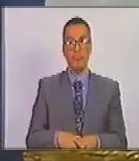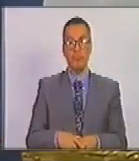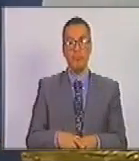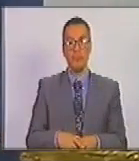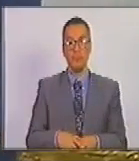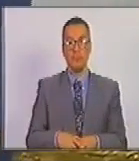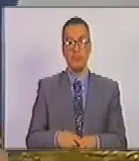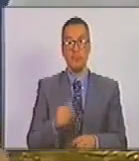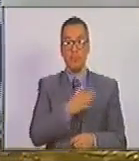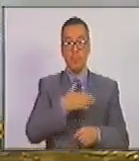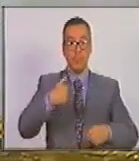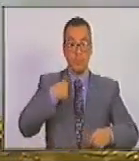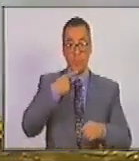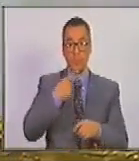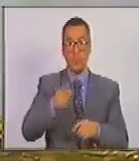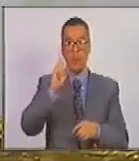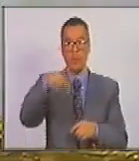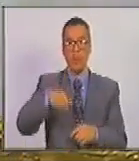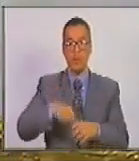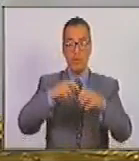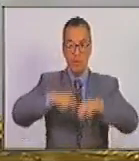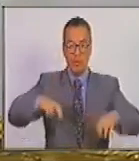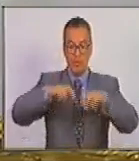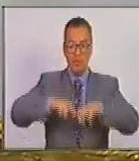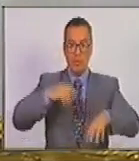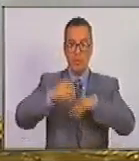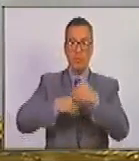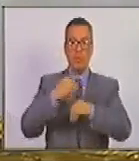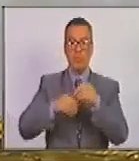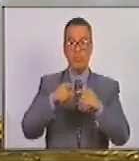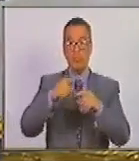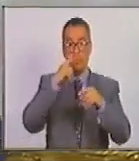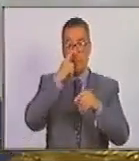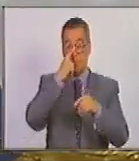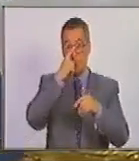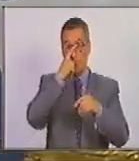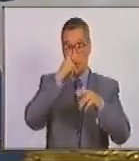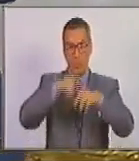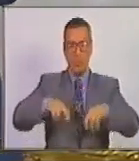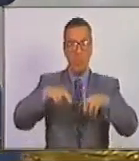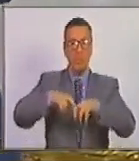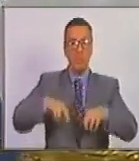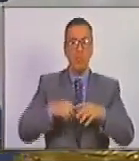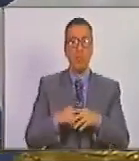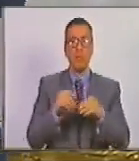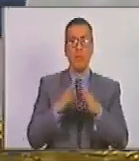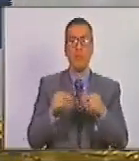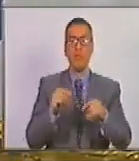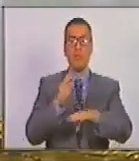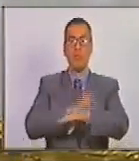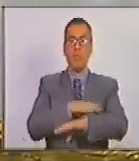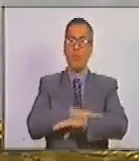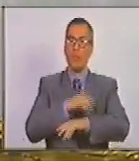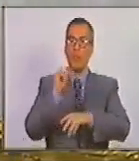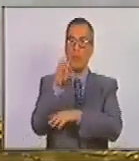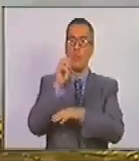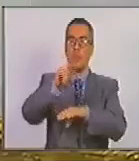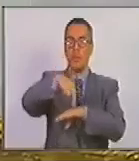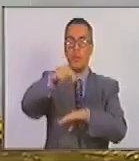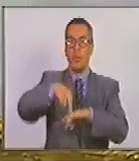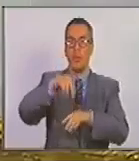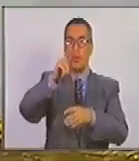queremos señalar también que la investigación ha arrojado si es una revisión de toda la actuación de la asamblea nacional